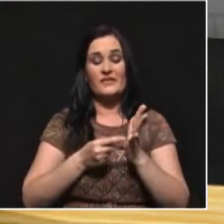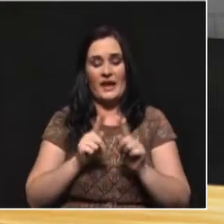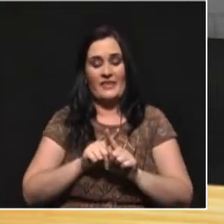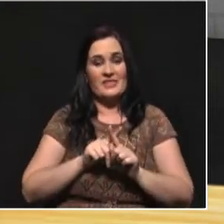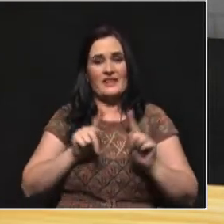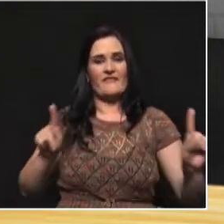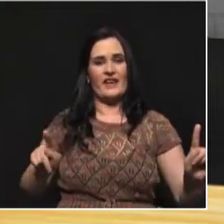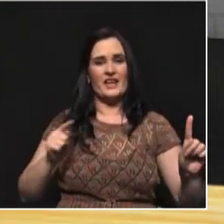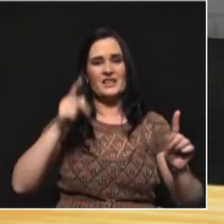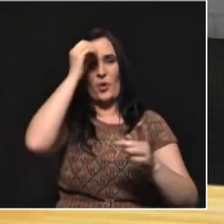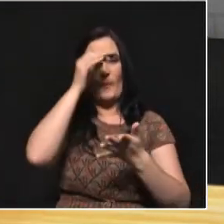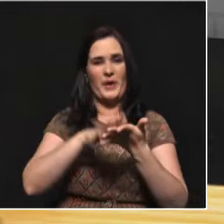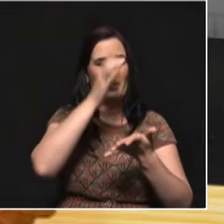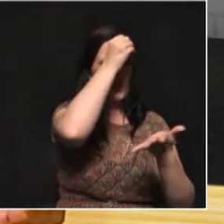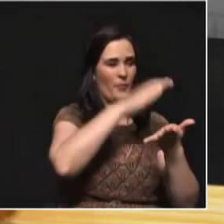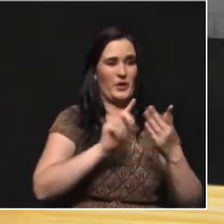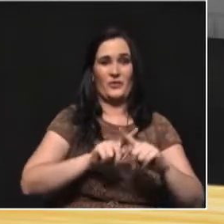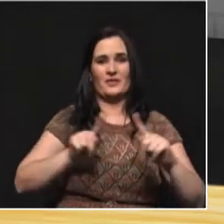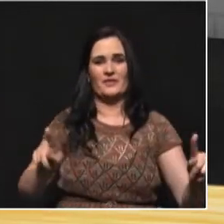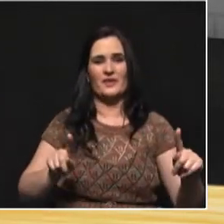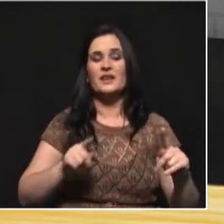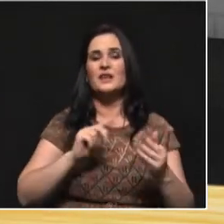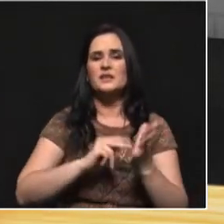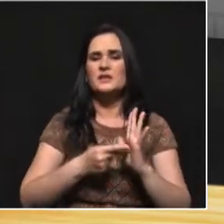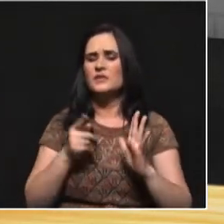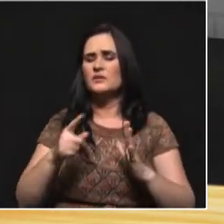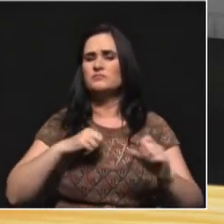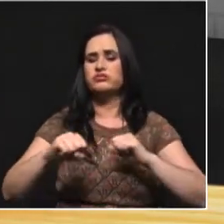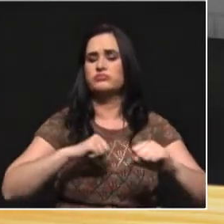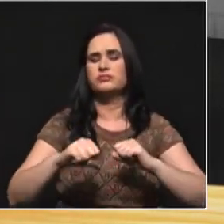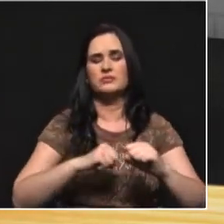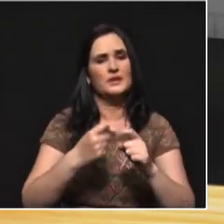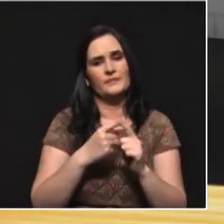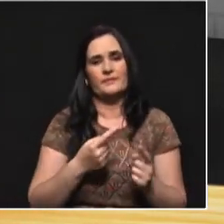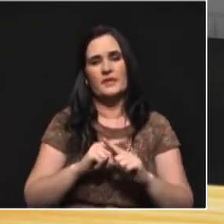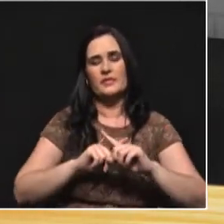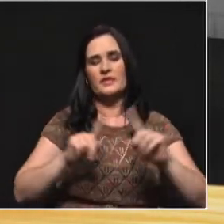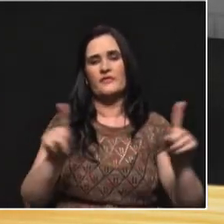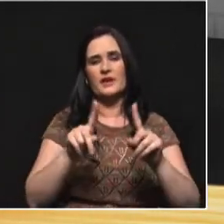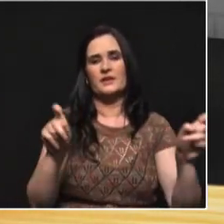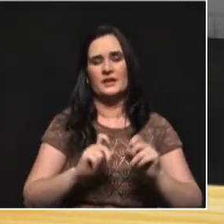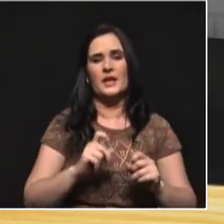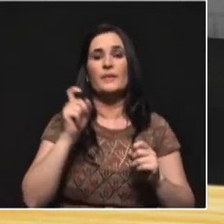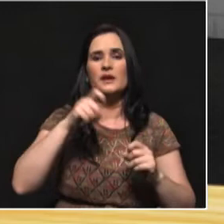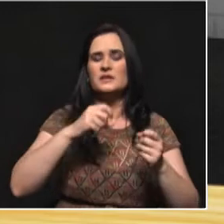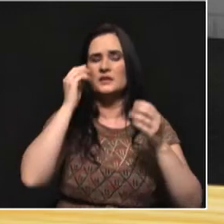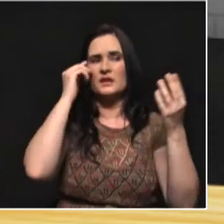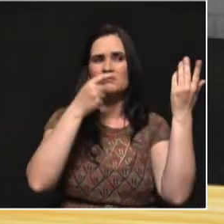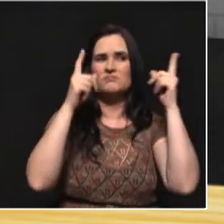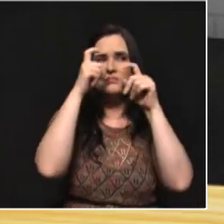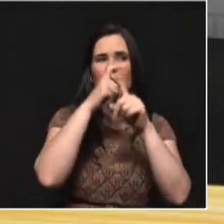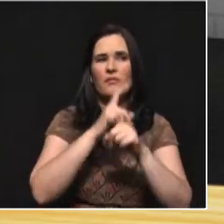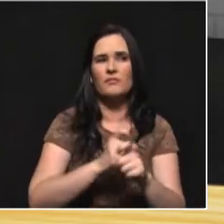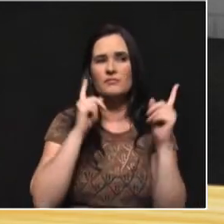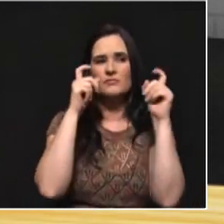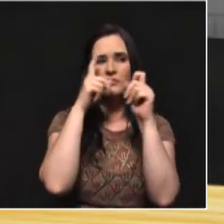democracia. Entonces, eso no va a movilizar más ni menos. Ahí es cuando tenemos que analizar otros, otras variables, otros elementos que